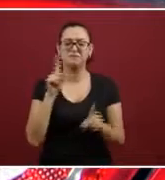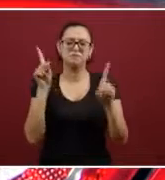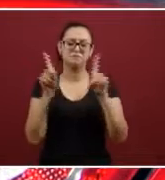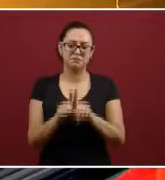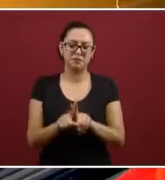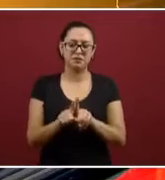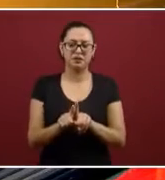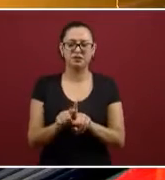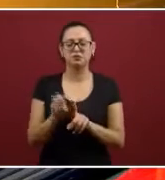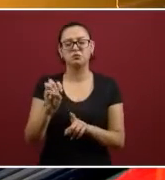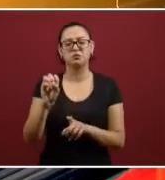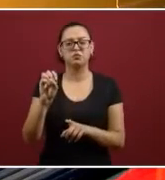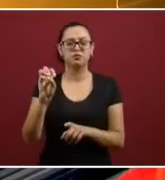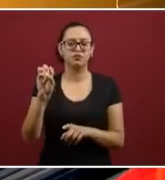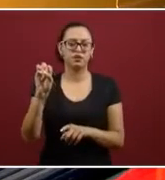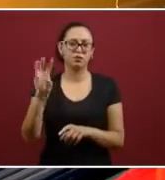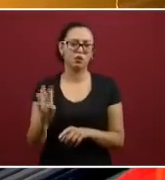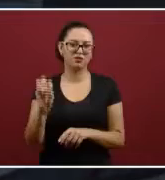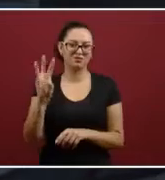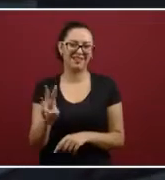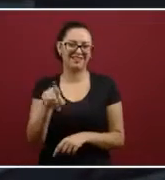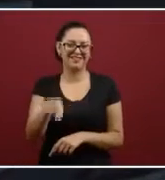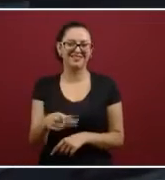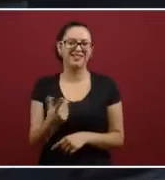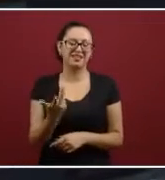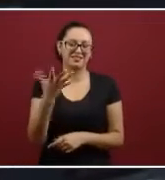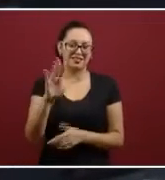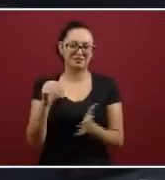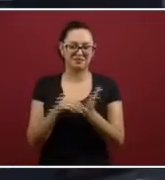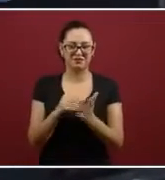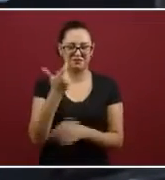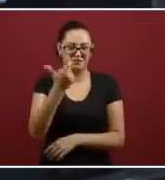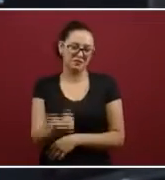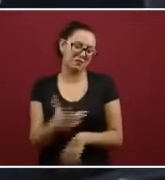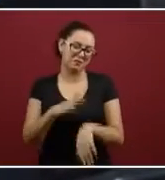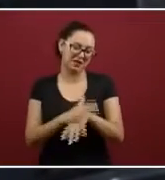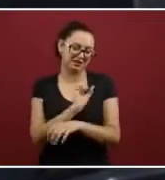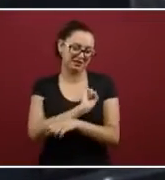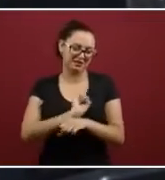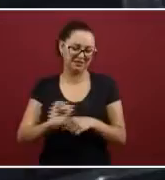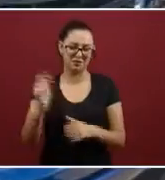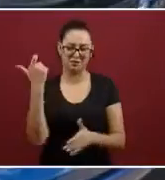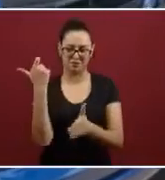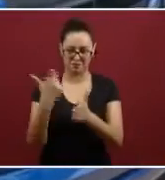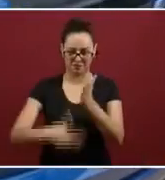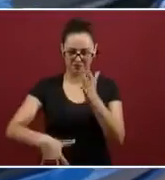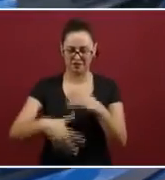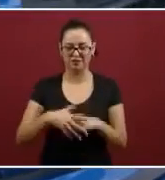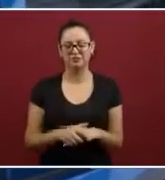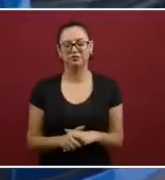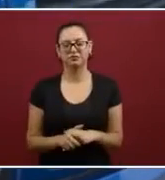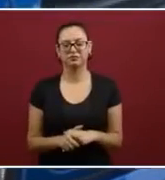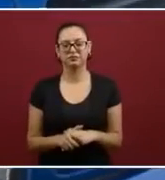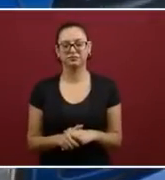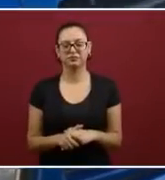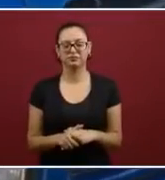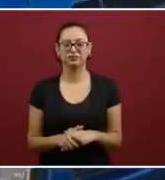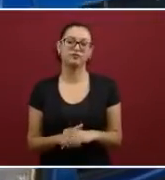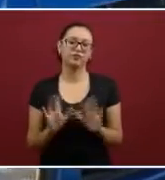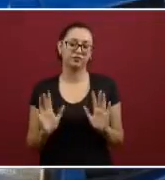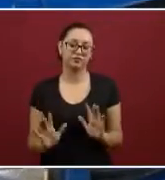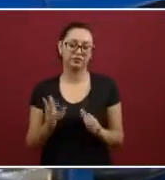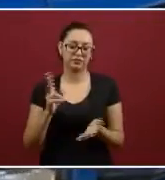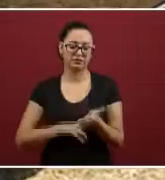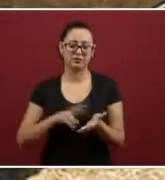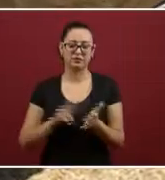Volkswagen, que es el más barato de 10 mil pesos. Ese es el precio inicial, pero hay que esperar a la puja. Insisto, el valor inicial